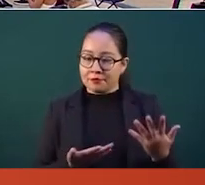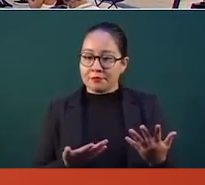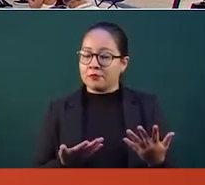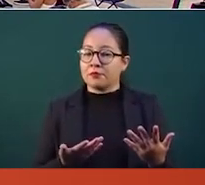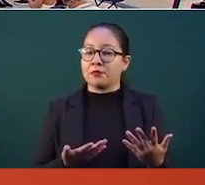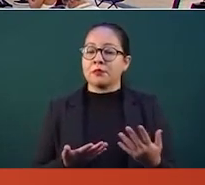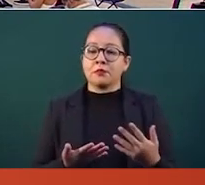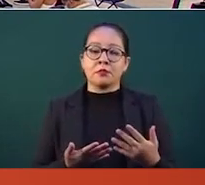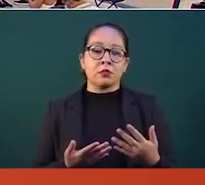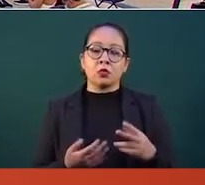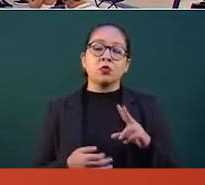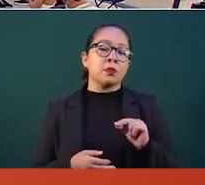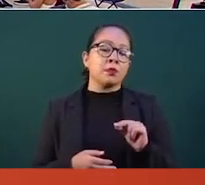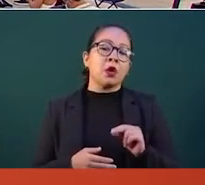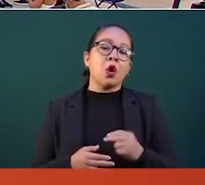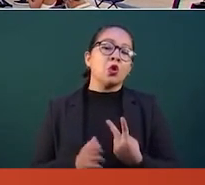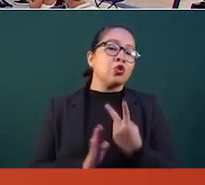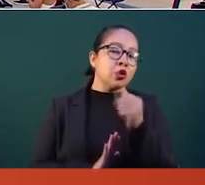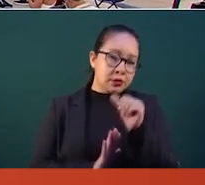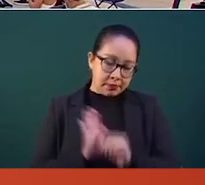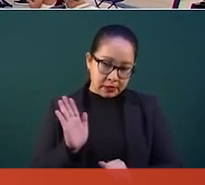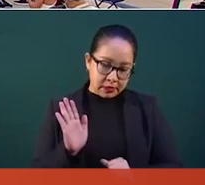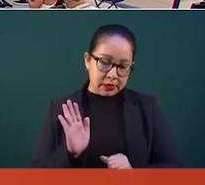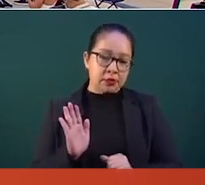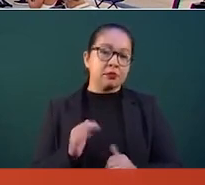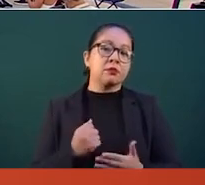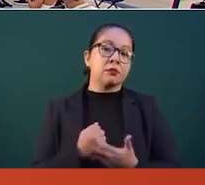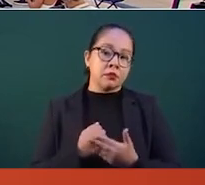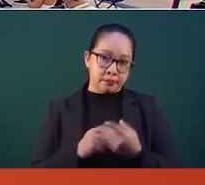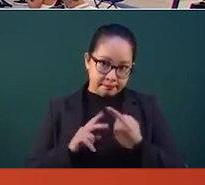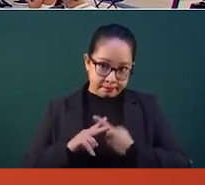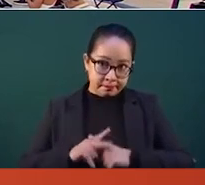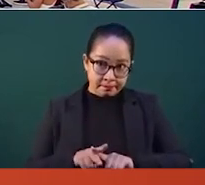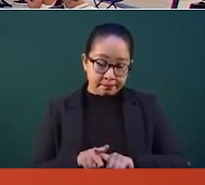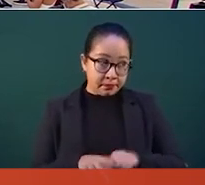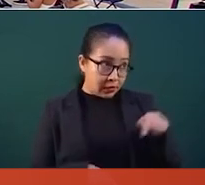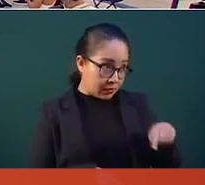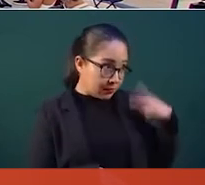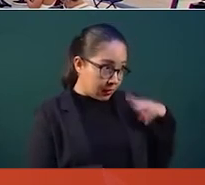¿Cómo se va a iniciar en Veracruz?